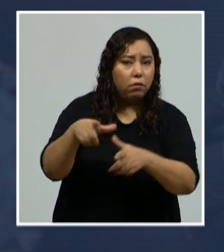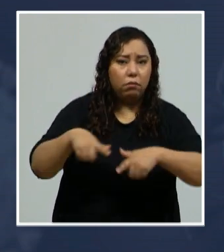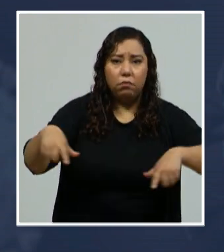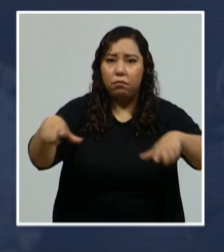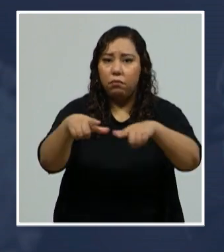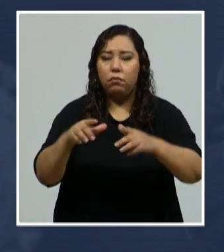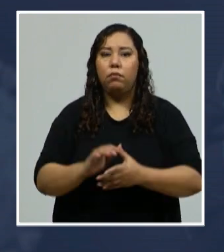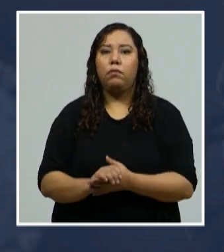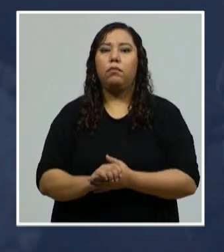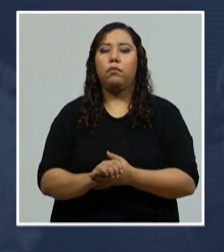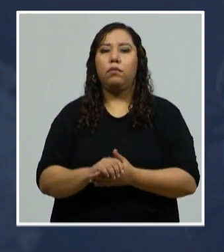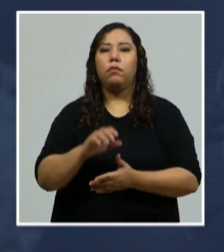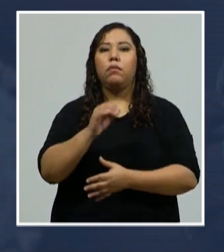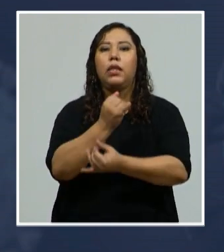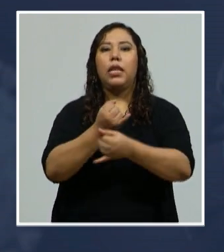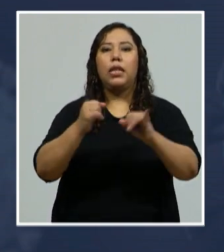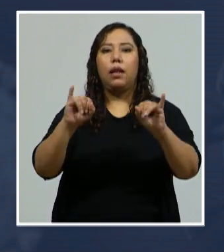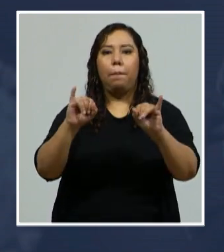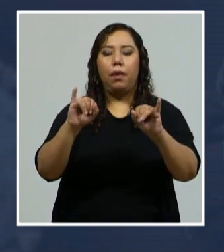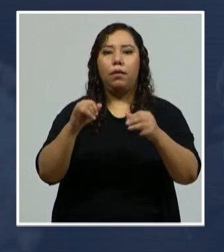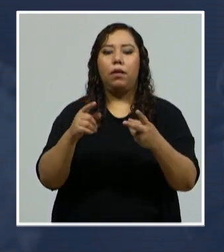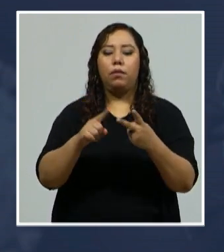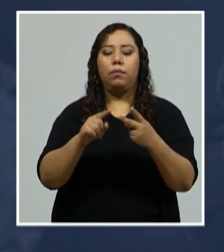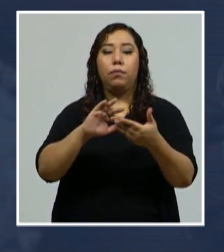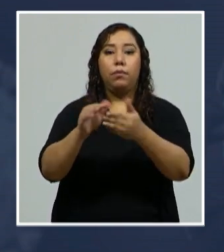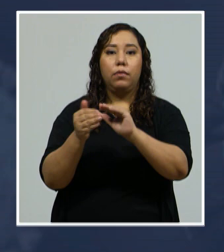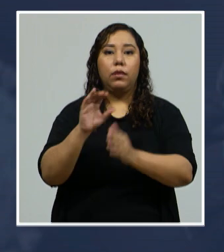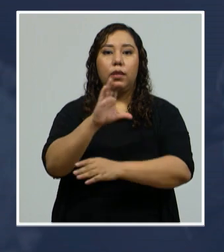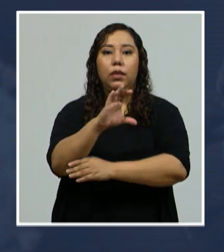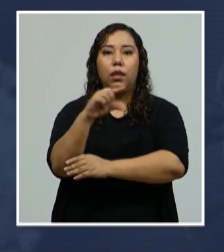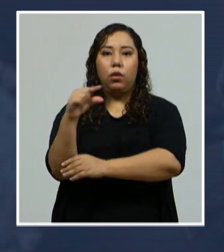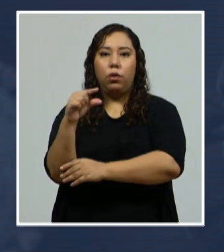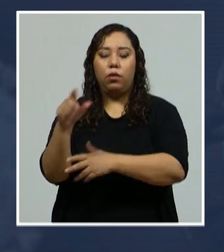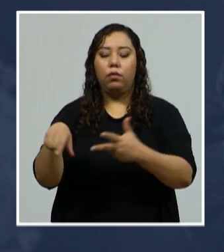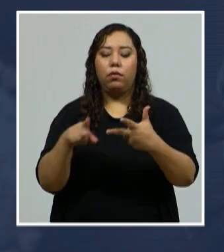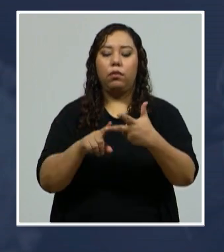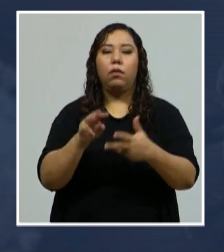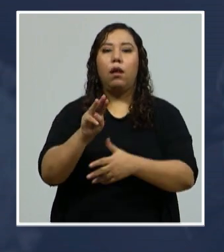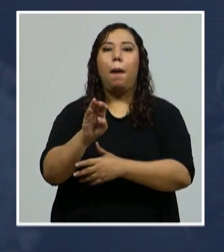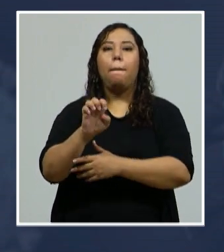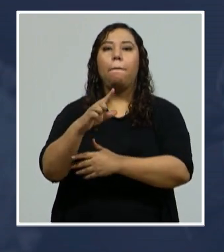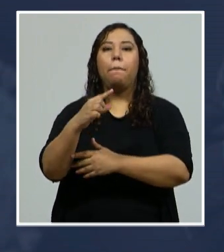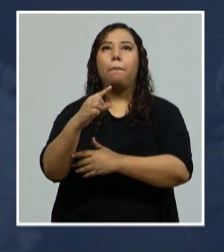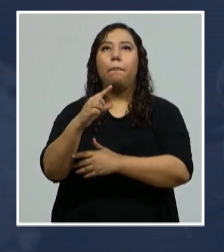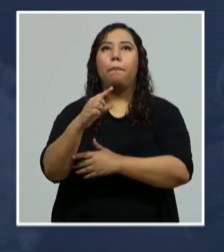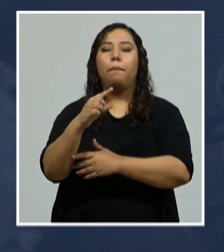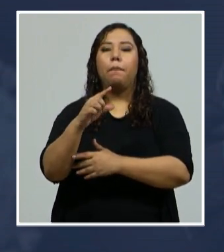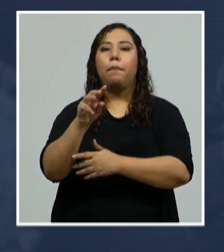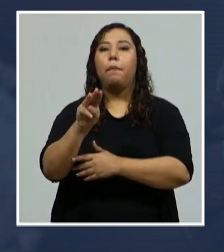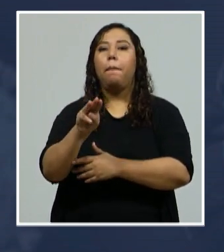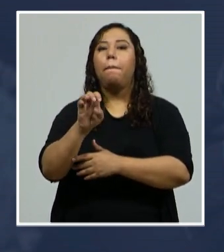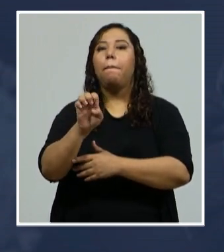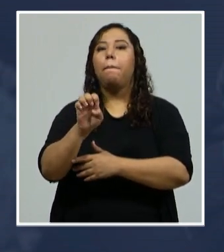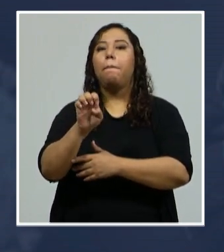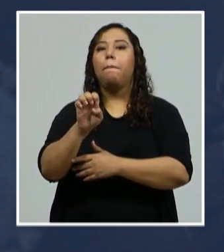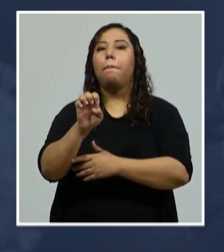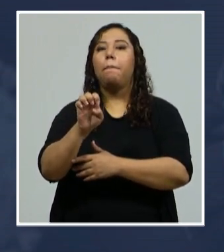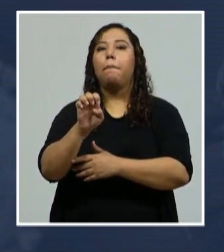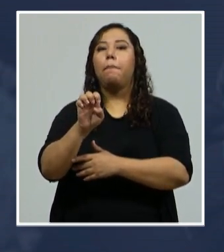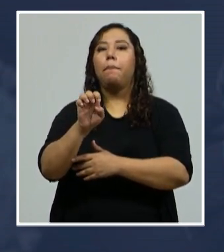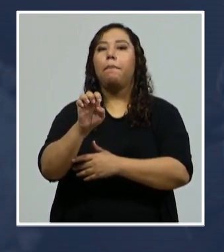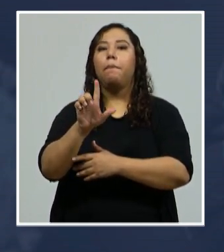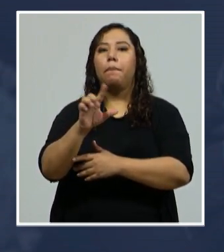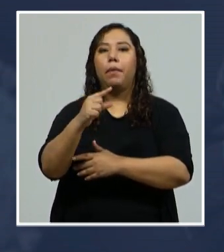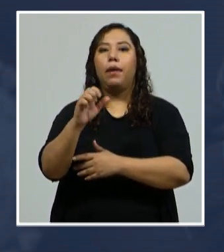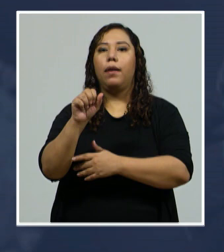Altos de Independencia, Colonia Cerro Grande, Colonia Melgar Castro y Colonia La Era. Mañana 26 de